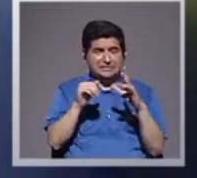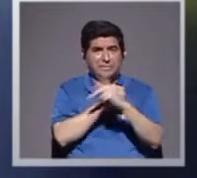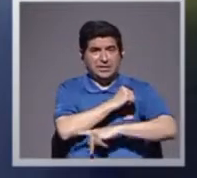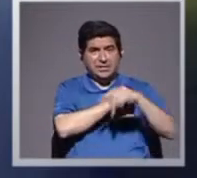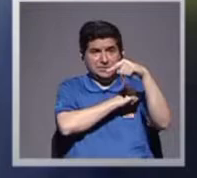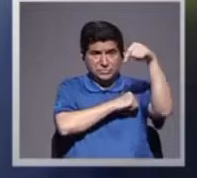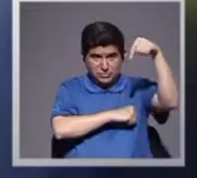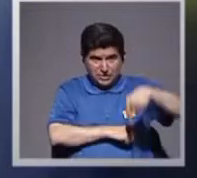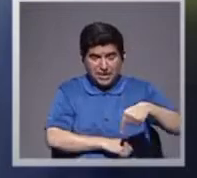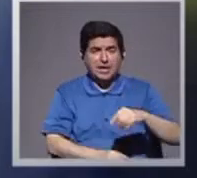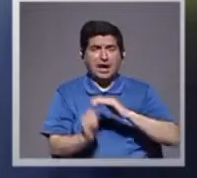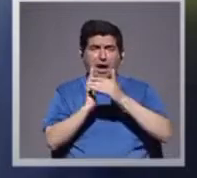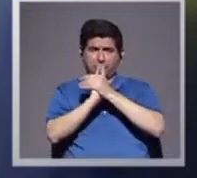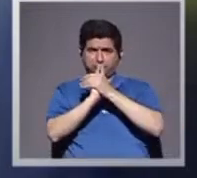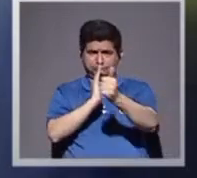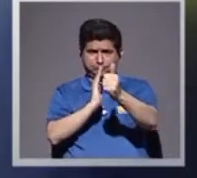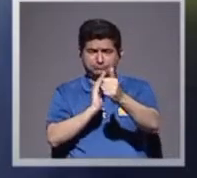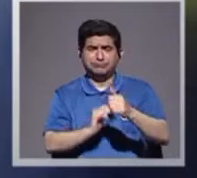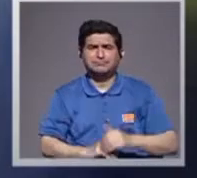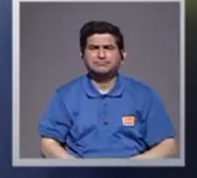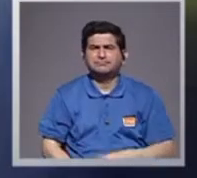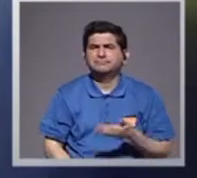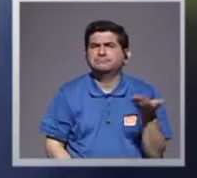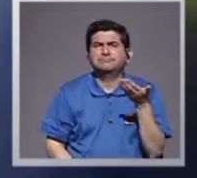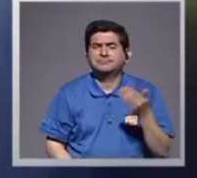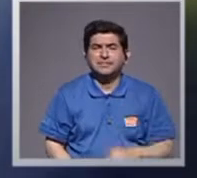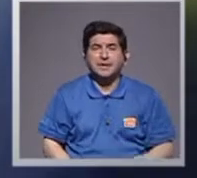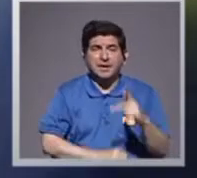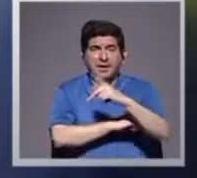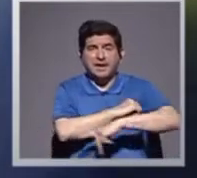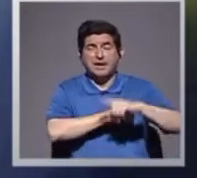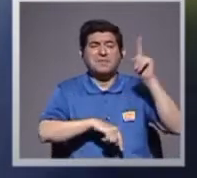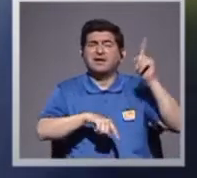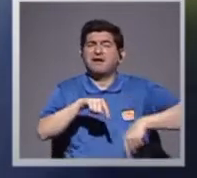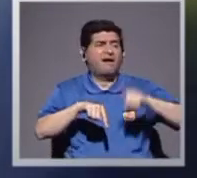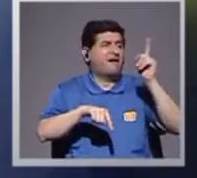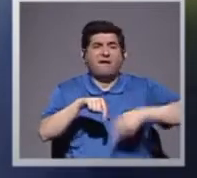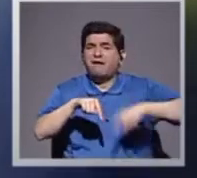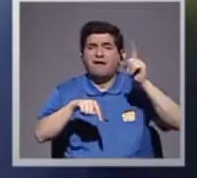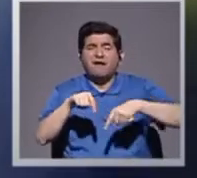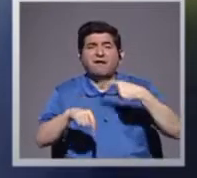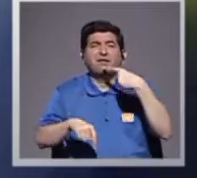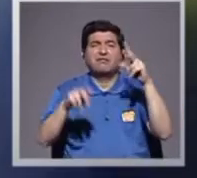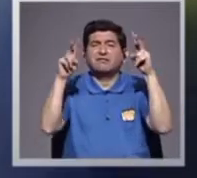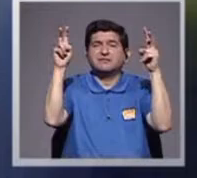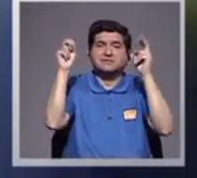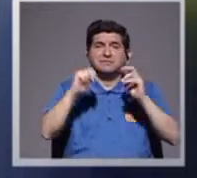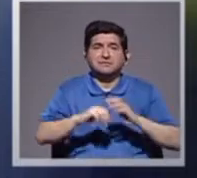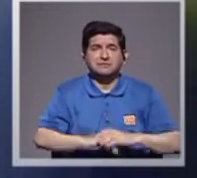país, con tanto potencial, es, es que es el país, del no se puede, y tal vez, déjeme,